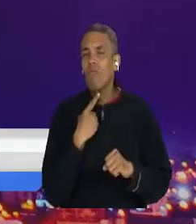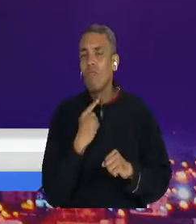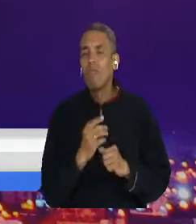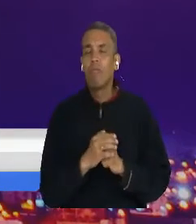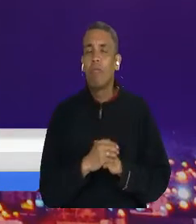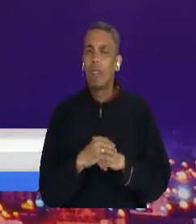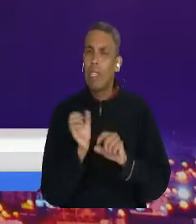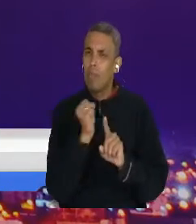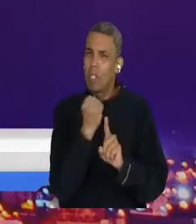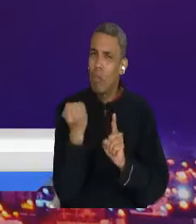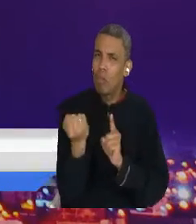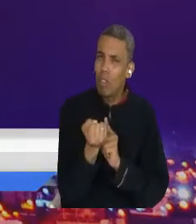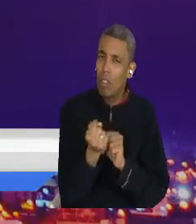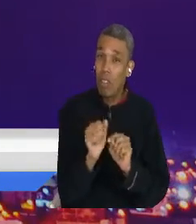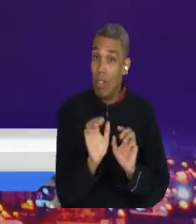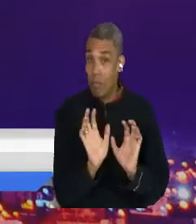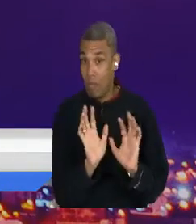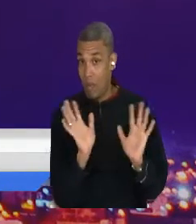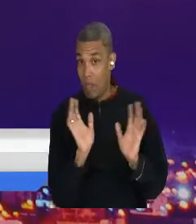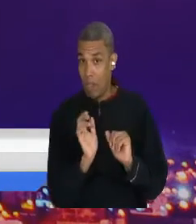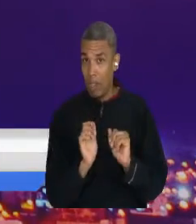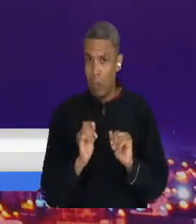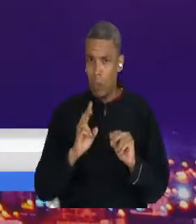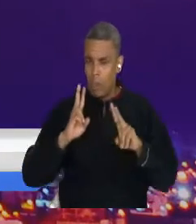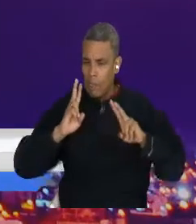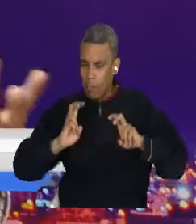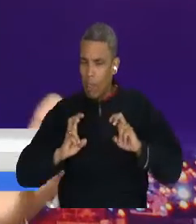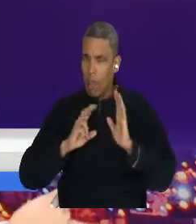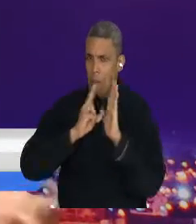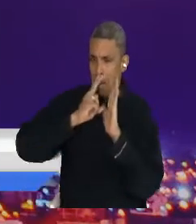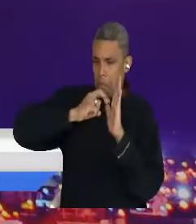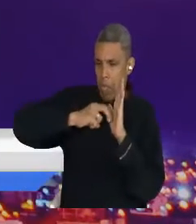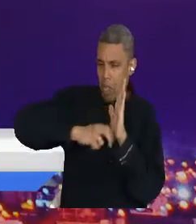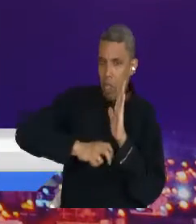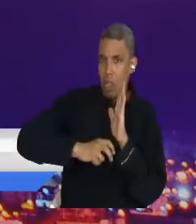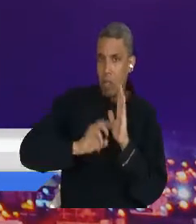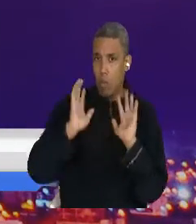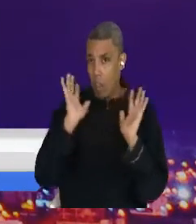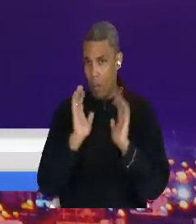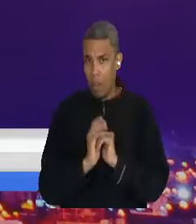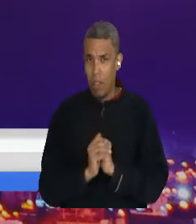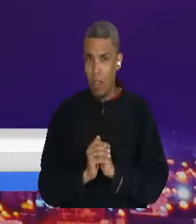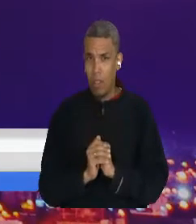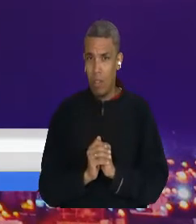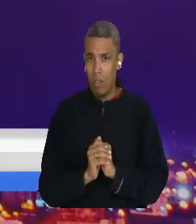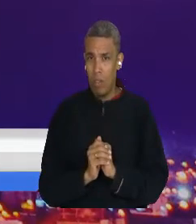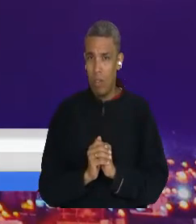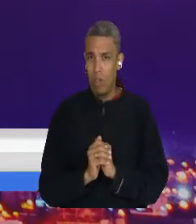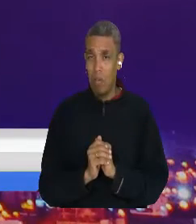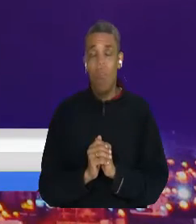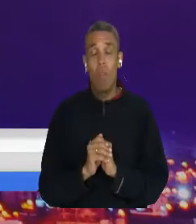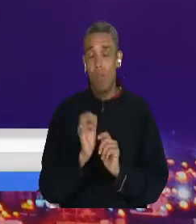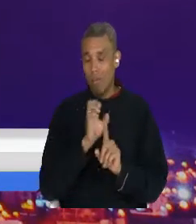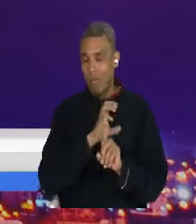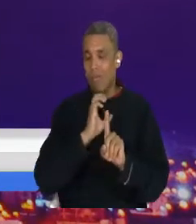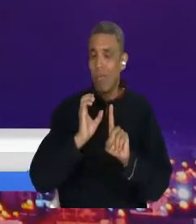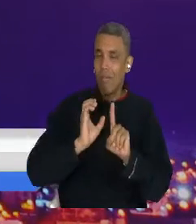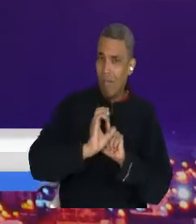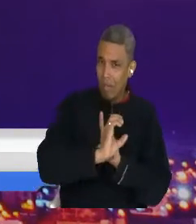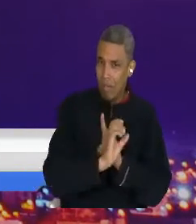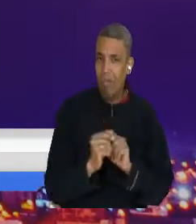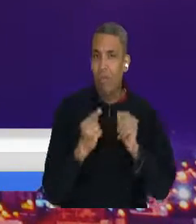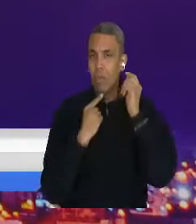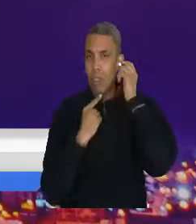solamente técnico, investigativo, sino también de cultura colectiva, de políticas